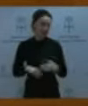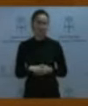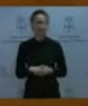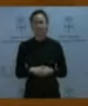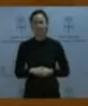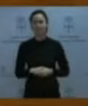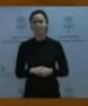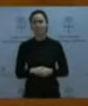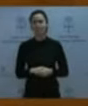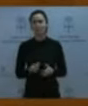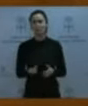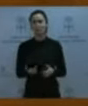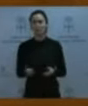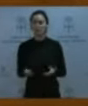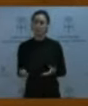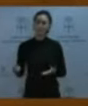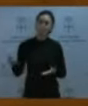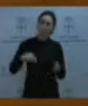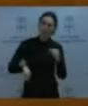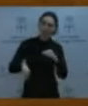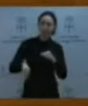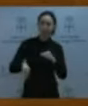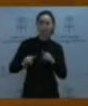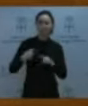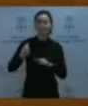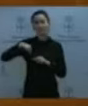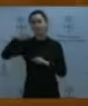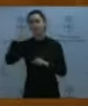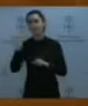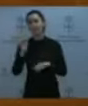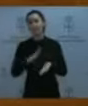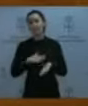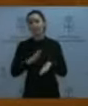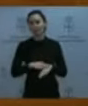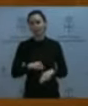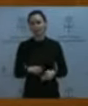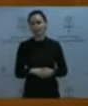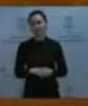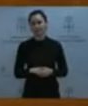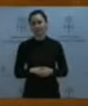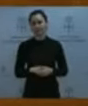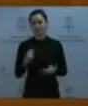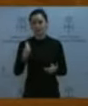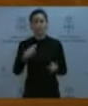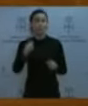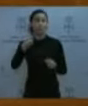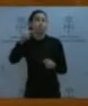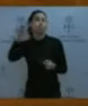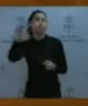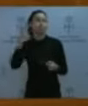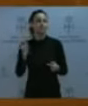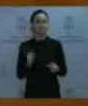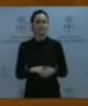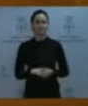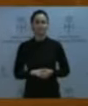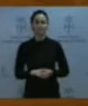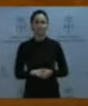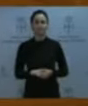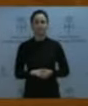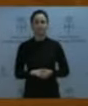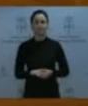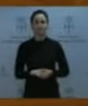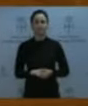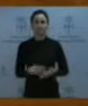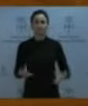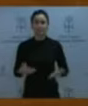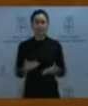allá y que matiza y voy a pasar a explicar precisamente esos matices. Nosotros lo